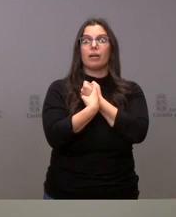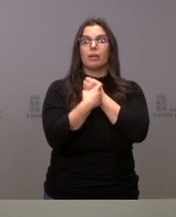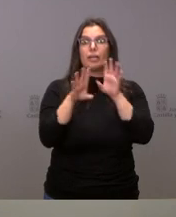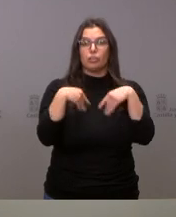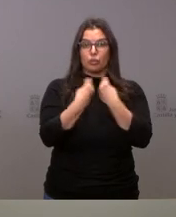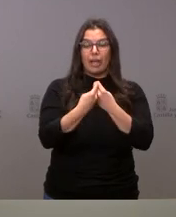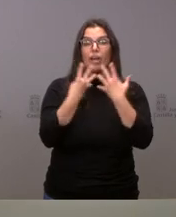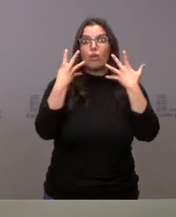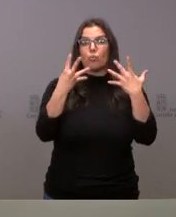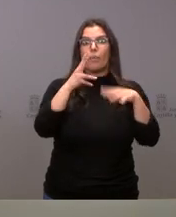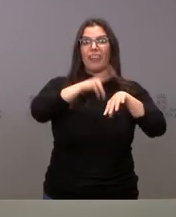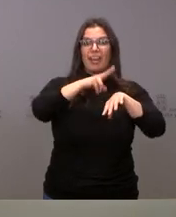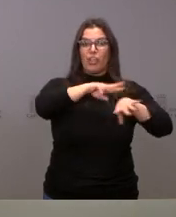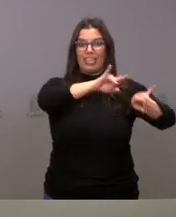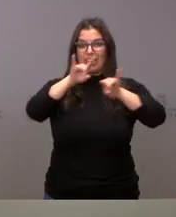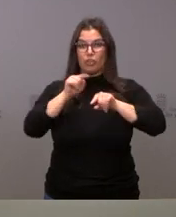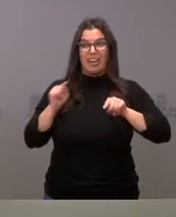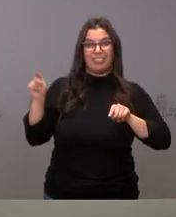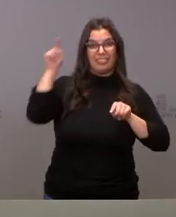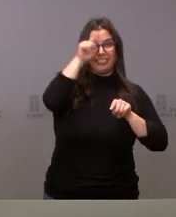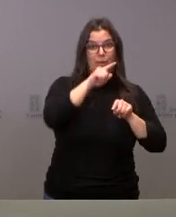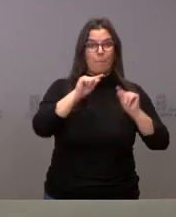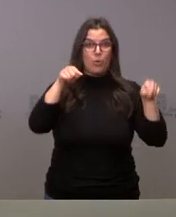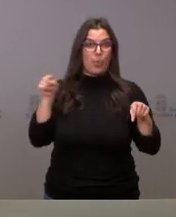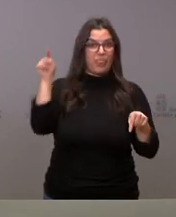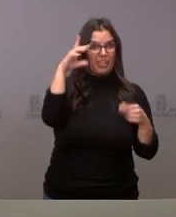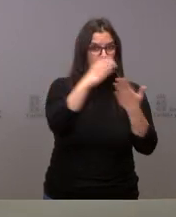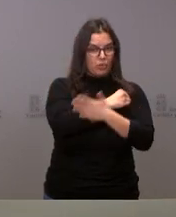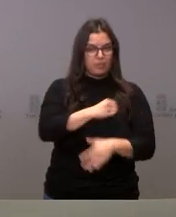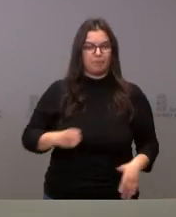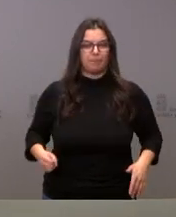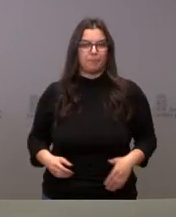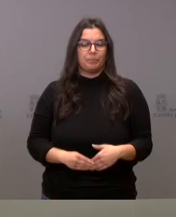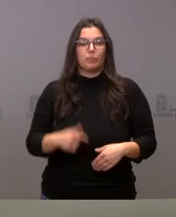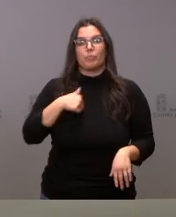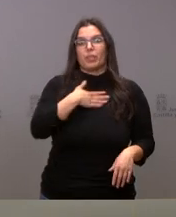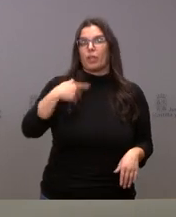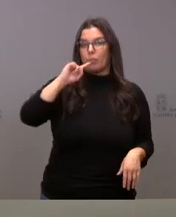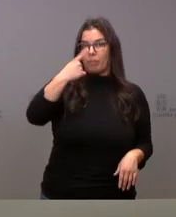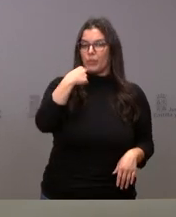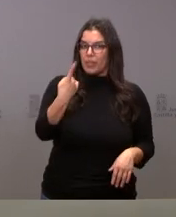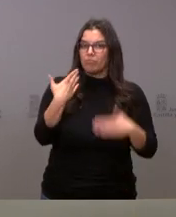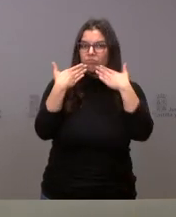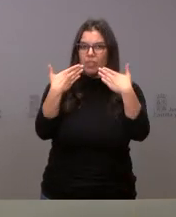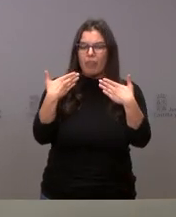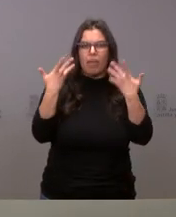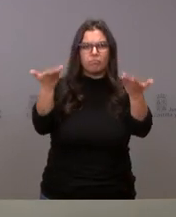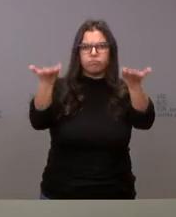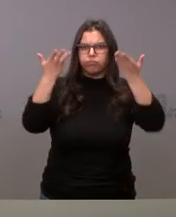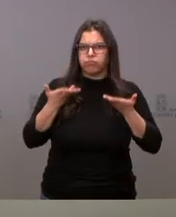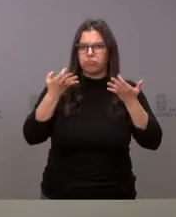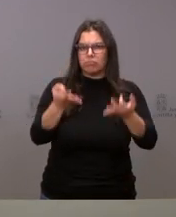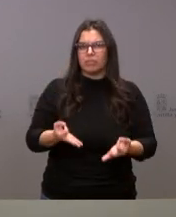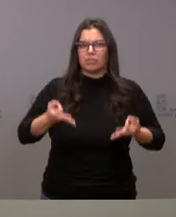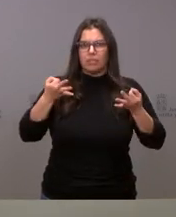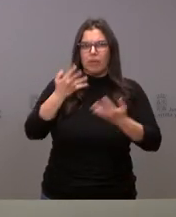delegaciones territoriales de la Junta en todas nuestras provincias. Quiero en primer lugar agradecer la disposición que ha